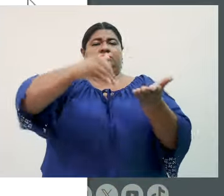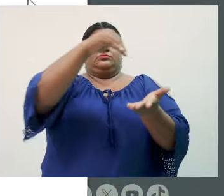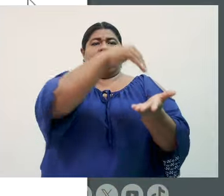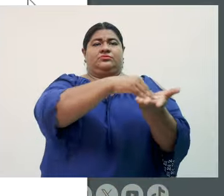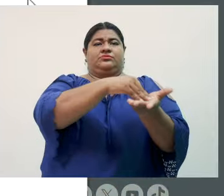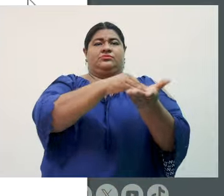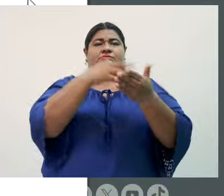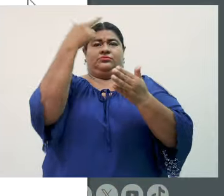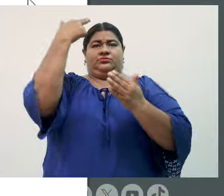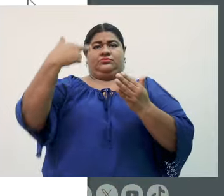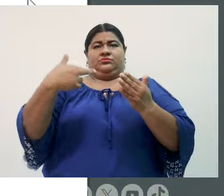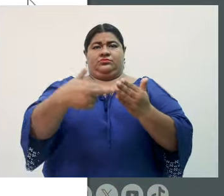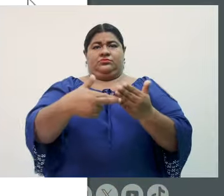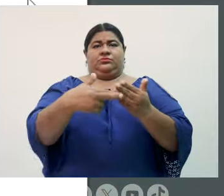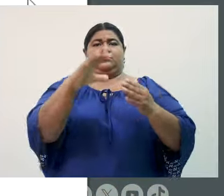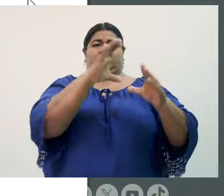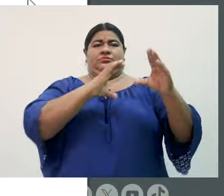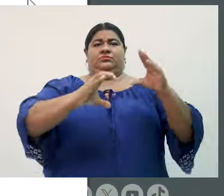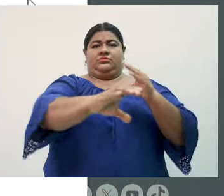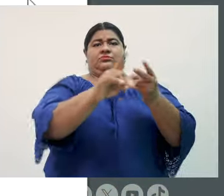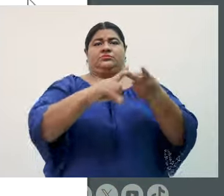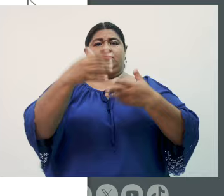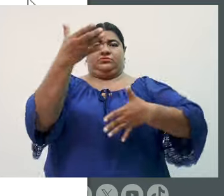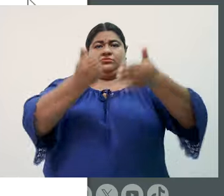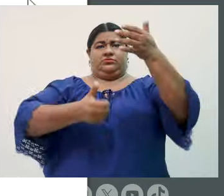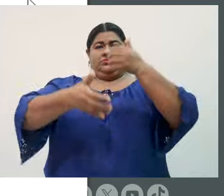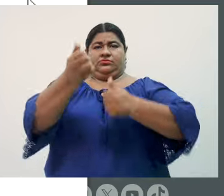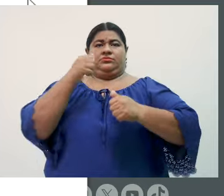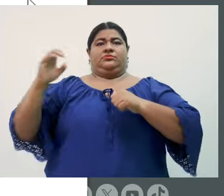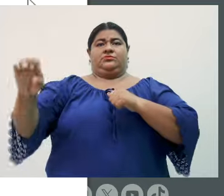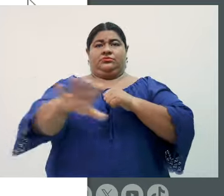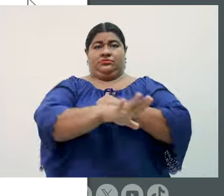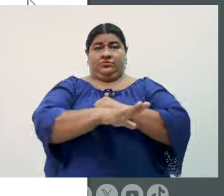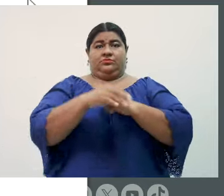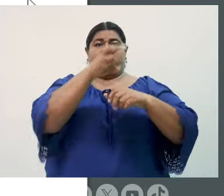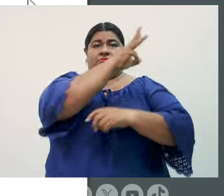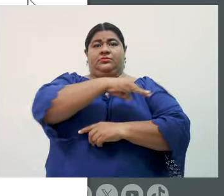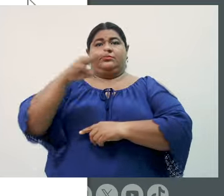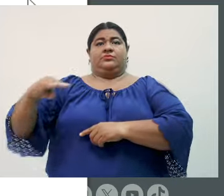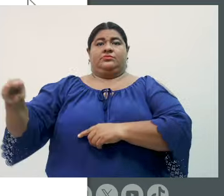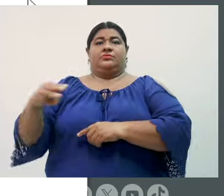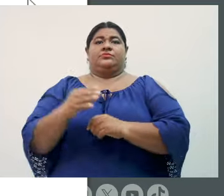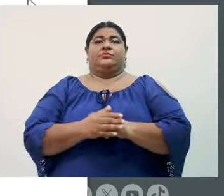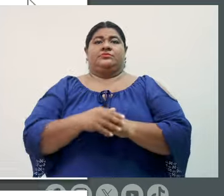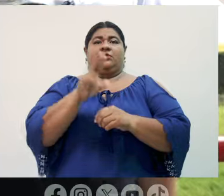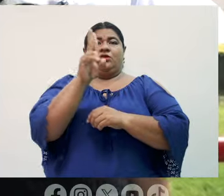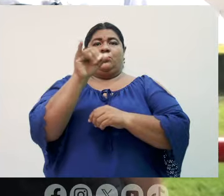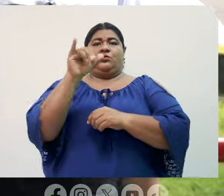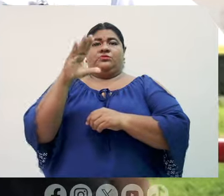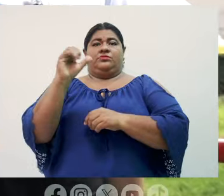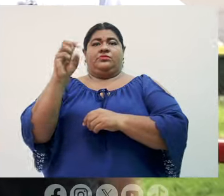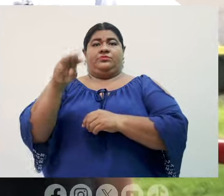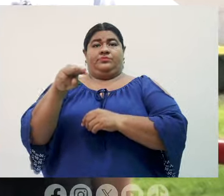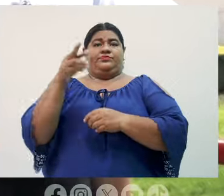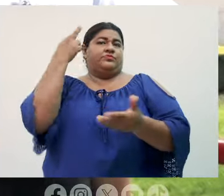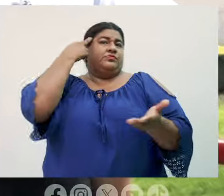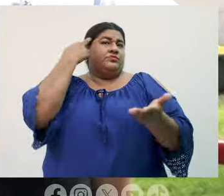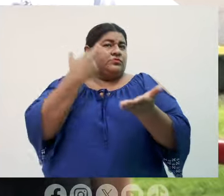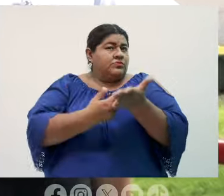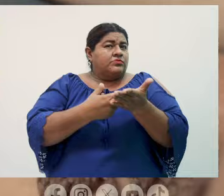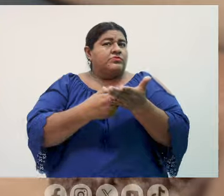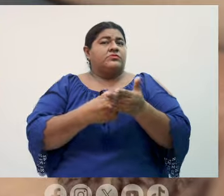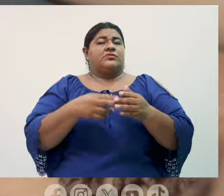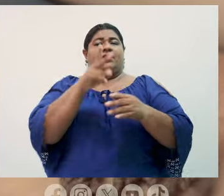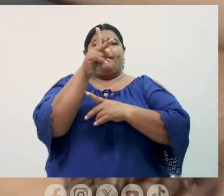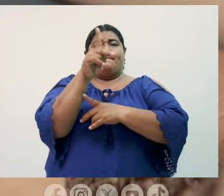centros universitarios regionales de Carazo, Chontales, Estelí, Matagalpa y Unicam. Recordá realizar